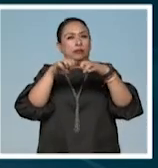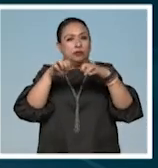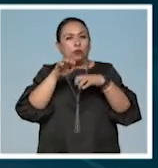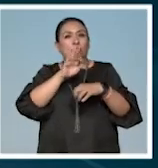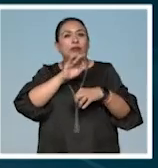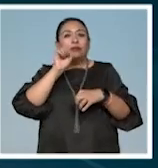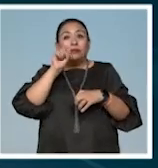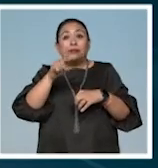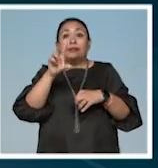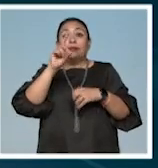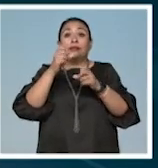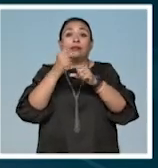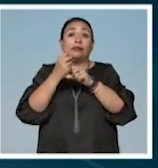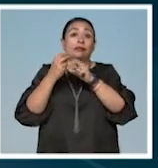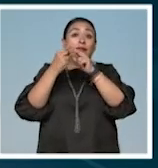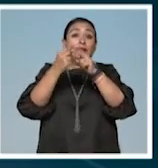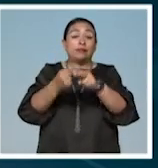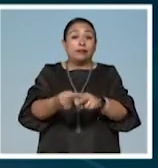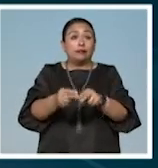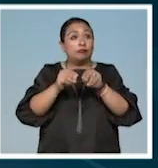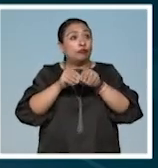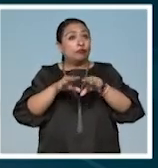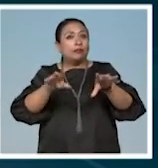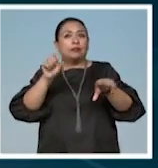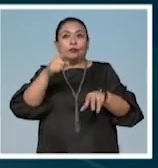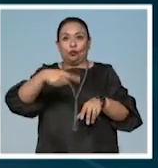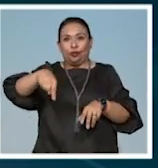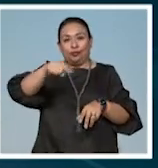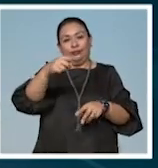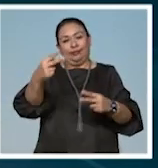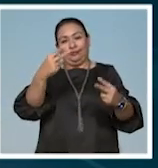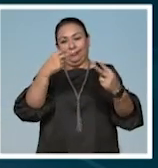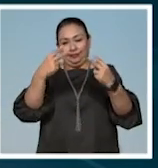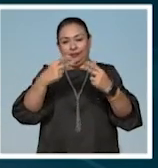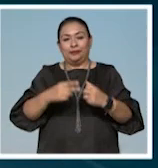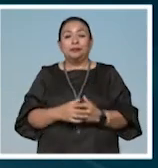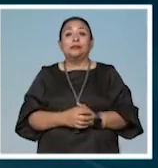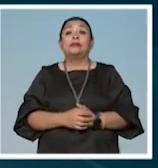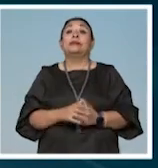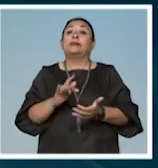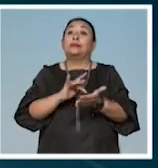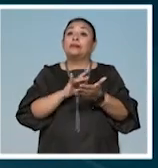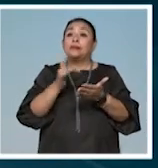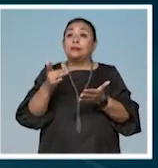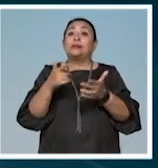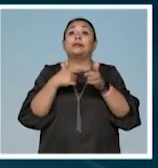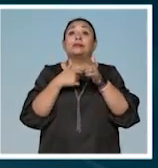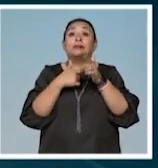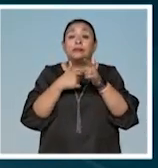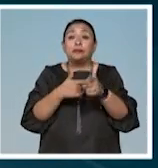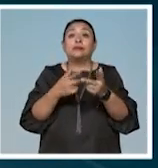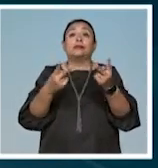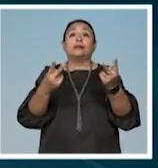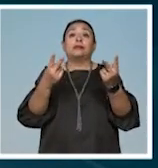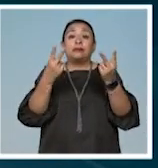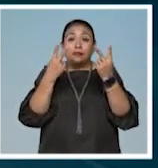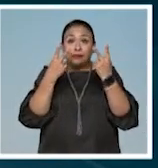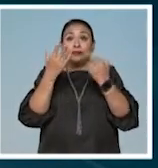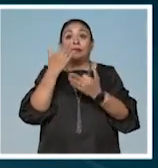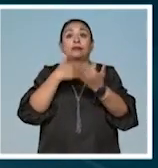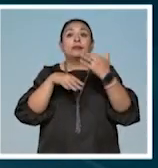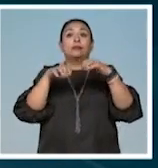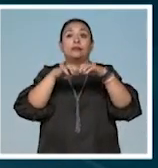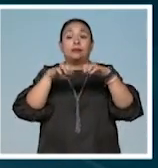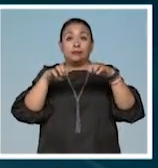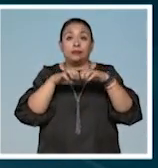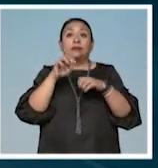posible a lo largo de 30 años esas transmisiones y sobre todo a ustedes que están del otro lado de las pantallas. Gracias por seguirnos, por estar aquí, a todo el